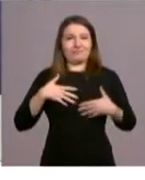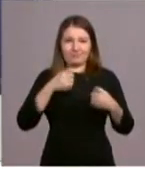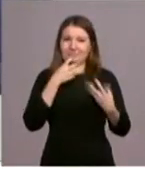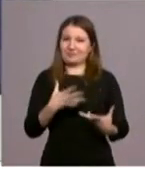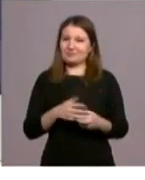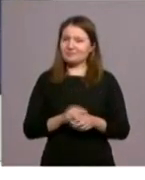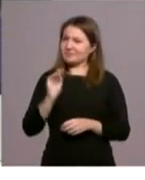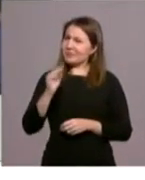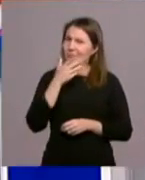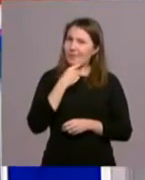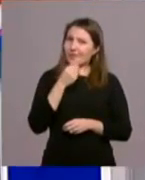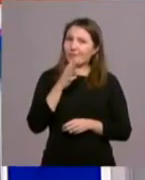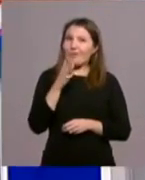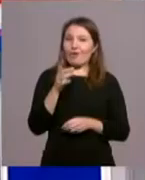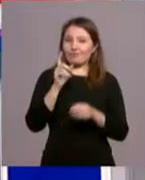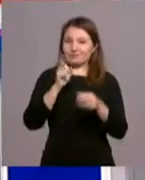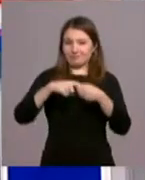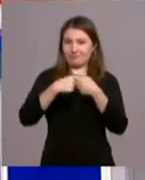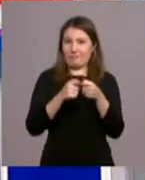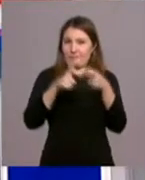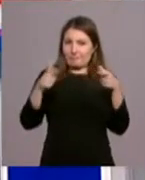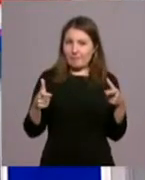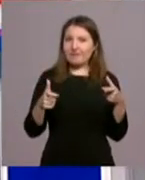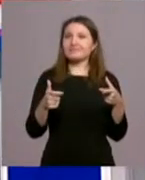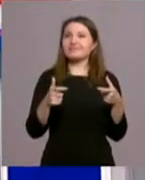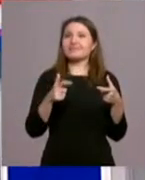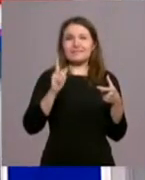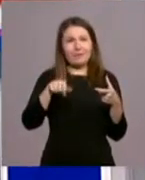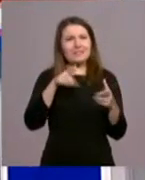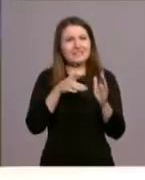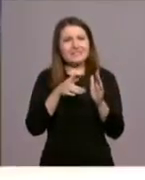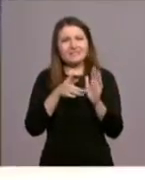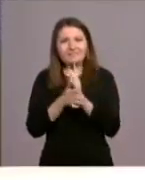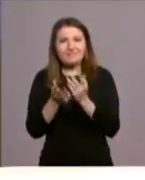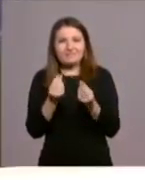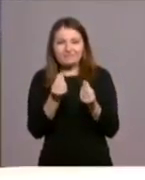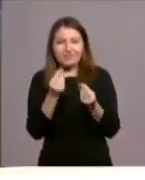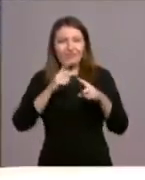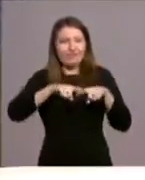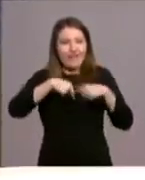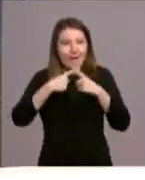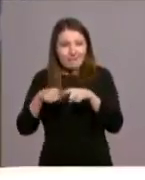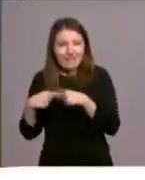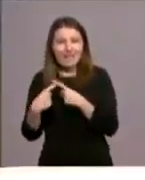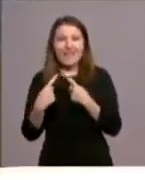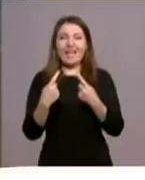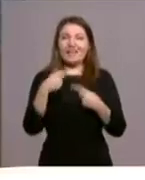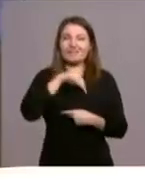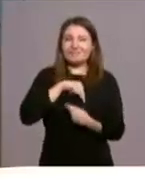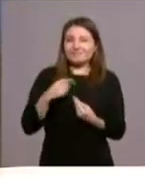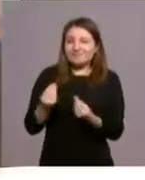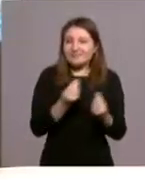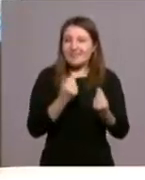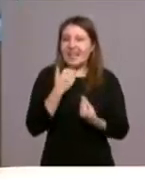Luis? Porque ya no es solo que haya nuevos miembros en hermandades y cofradías, sino que también es algo que se vive mucho dentro de las familias y hay